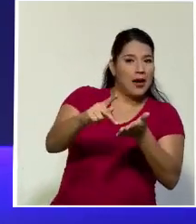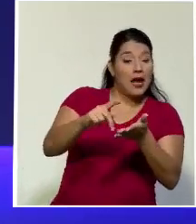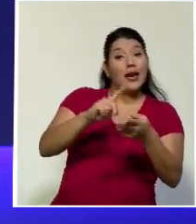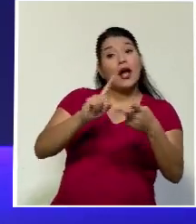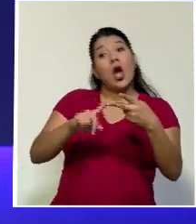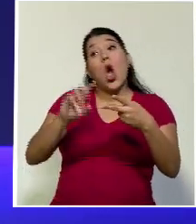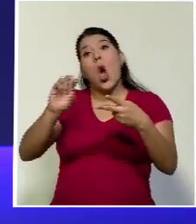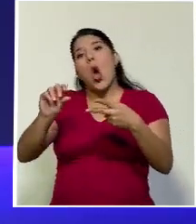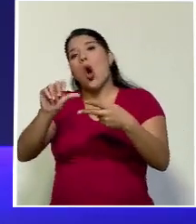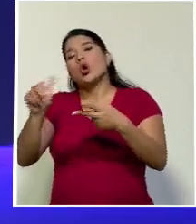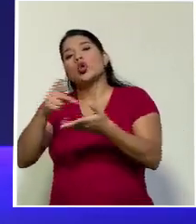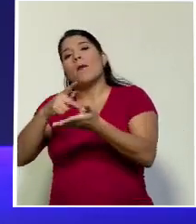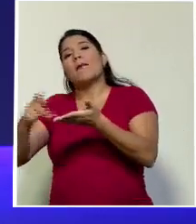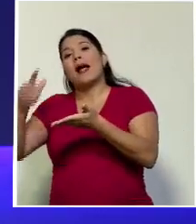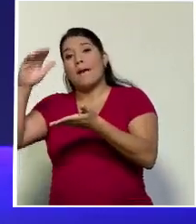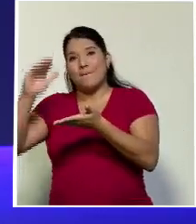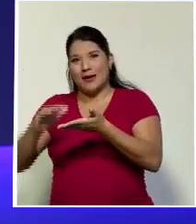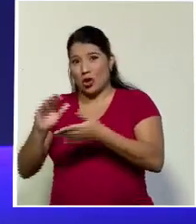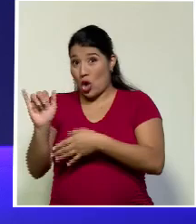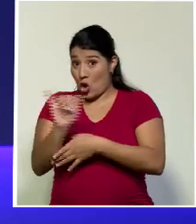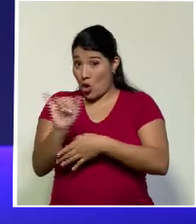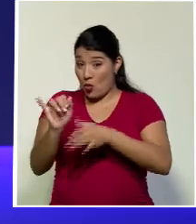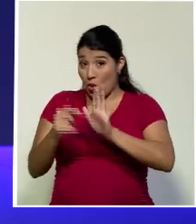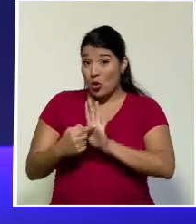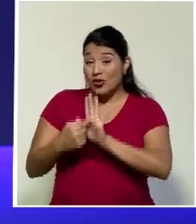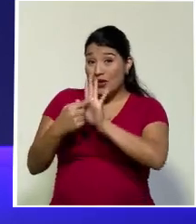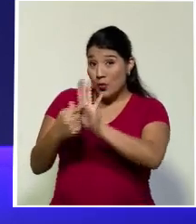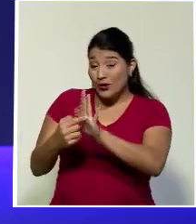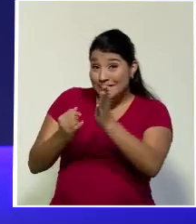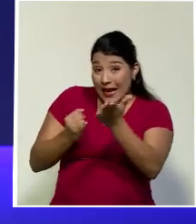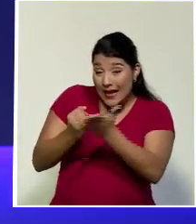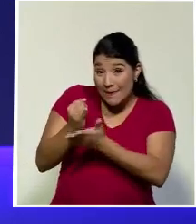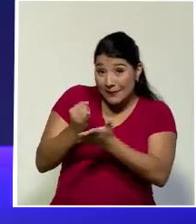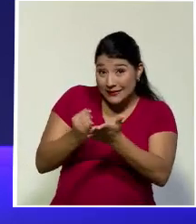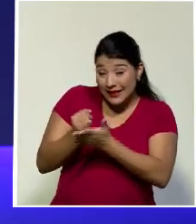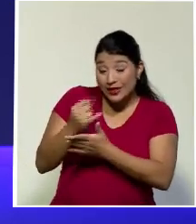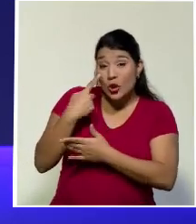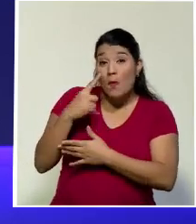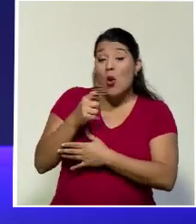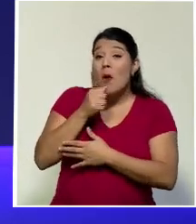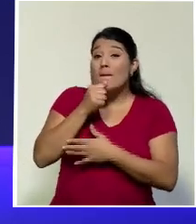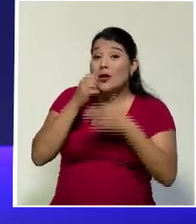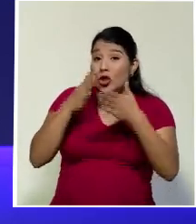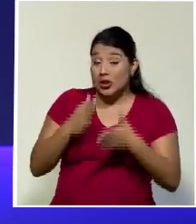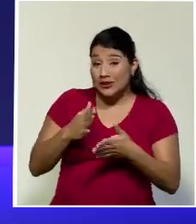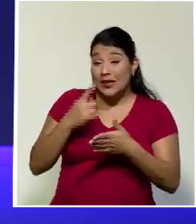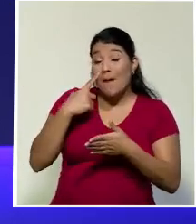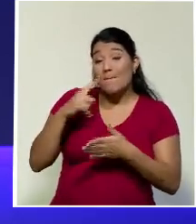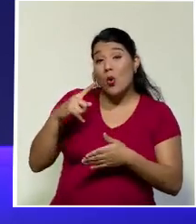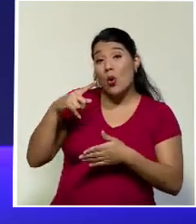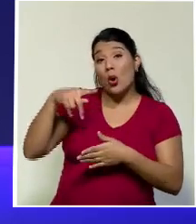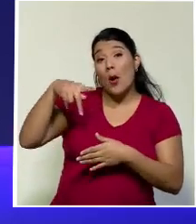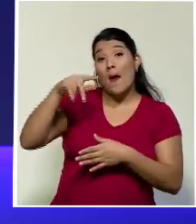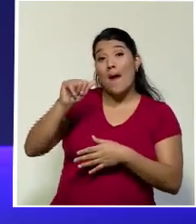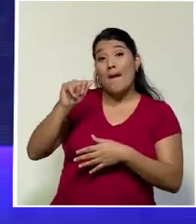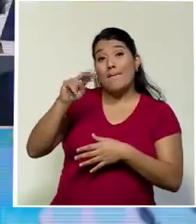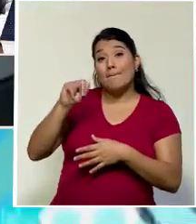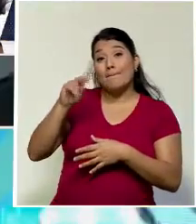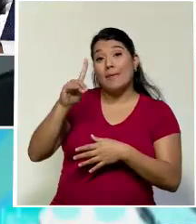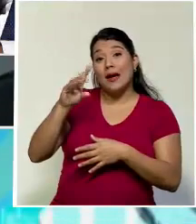impuestos, que como lo demuestra la investigación periodística de los papeles de Pandora,